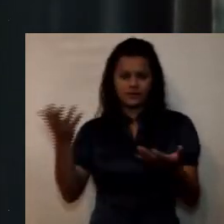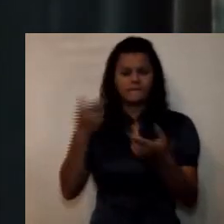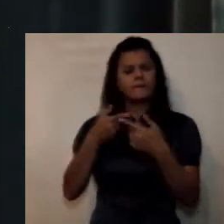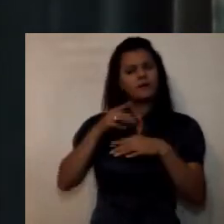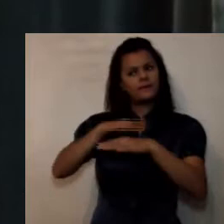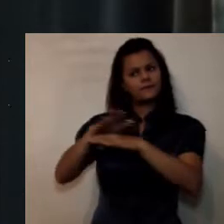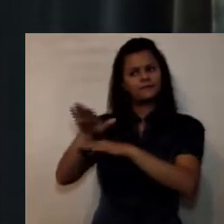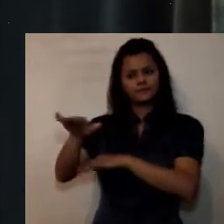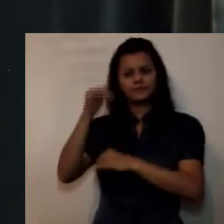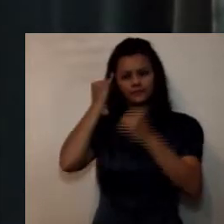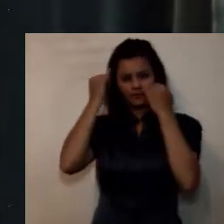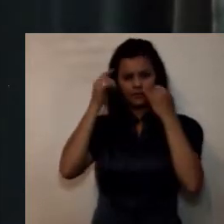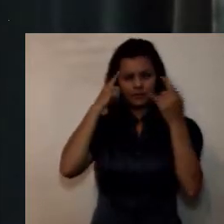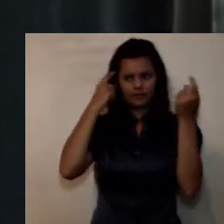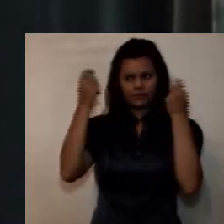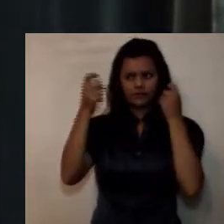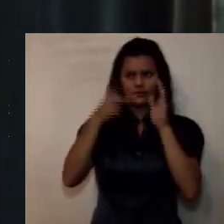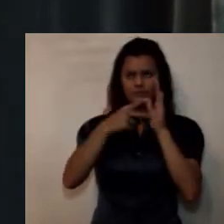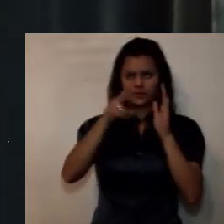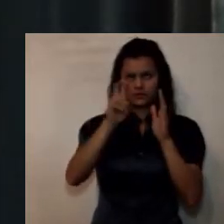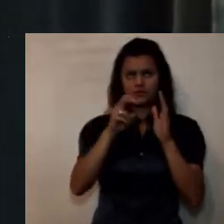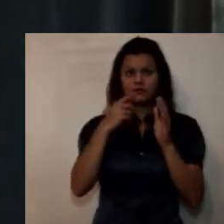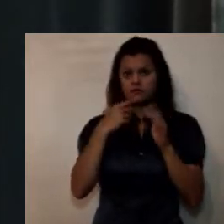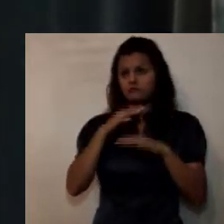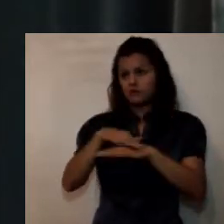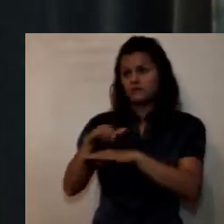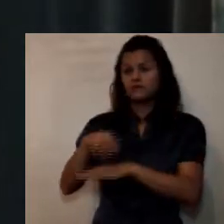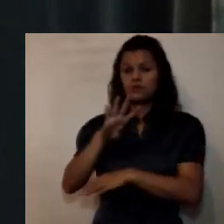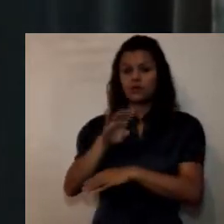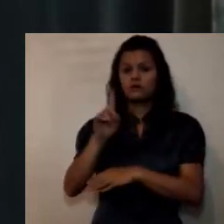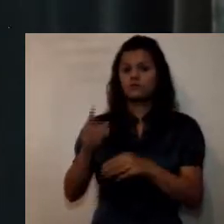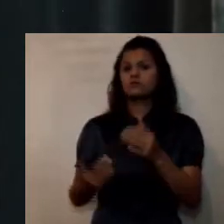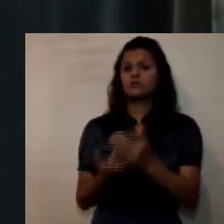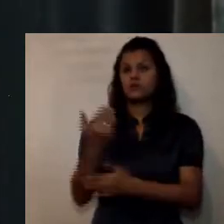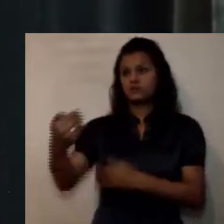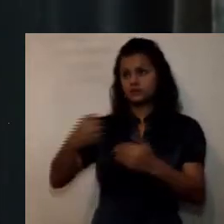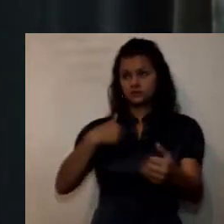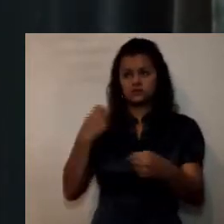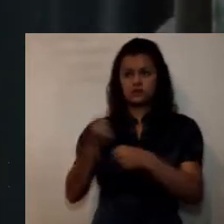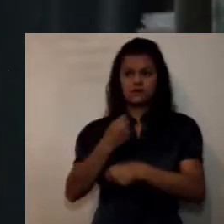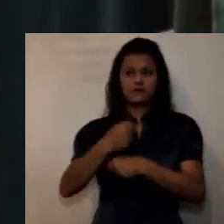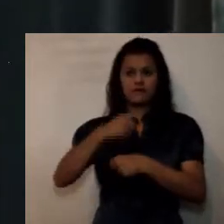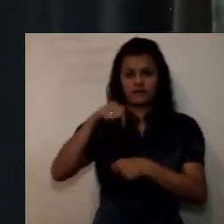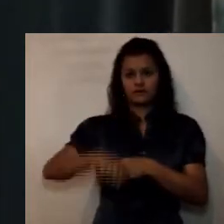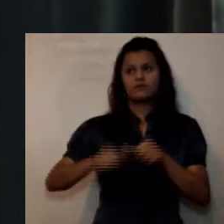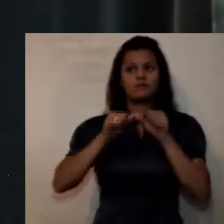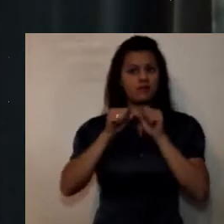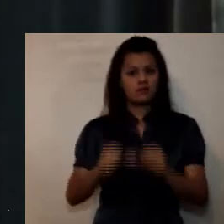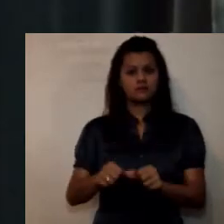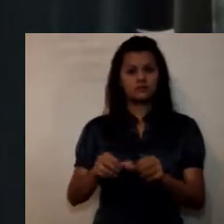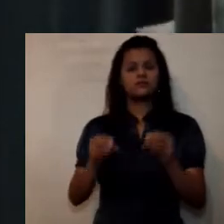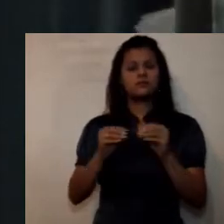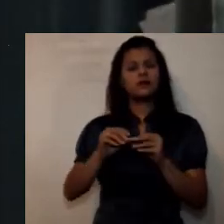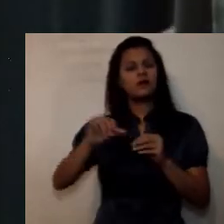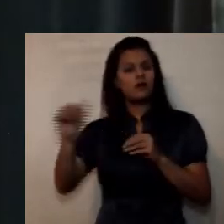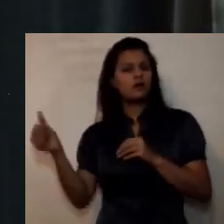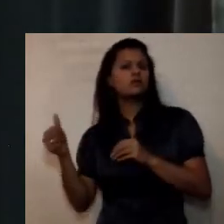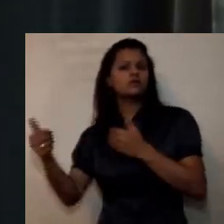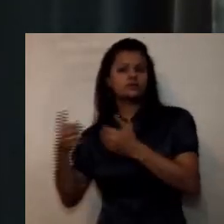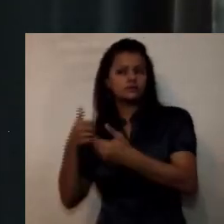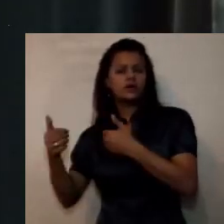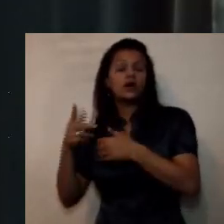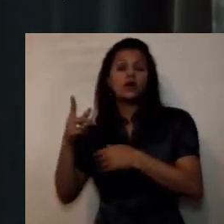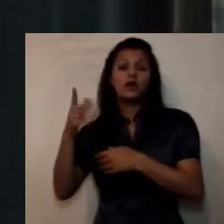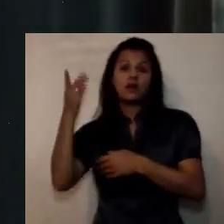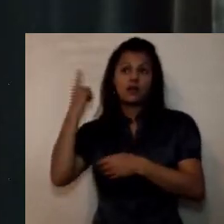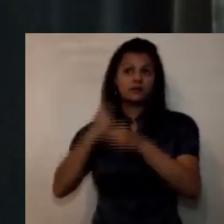tenemos 41 cupos nuevos de planta y frente a eso cerca de 22 cupos más que en la convocatoria del año pasado no